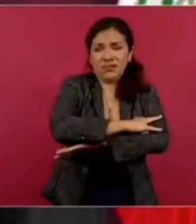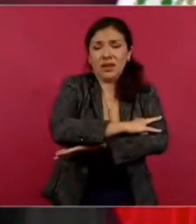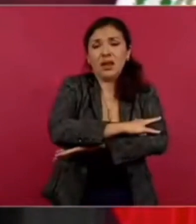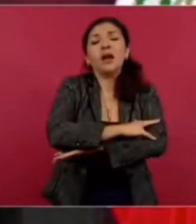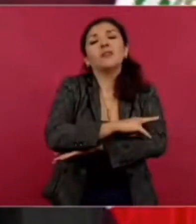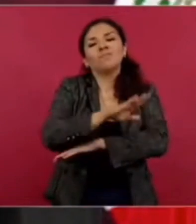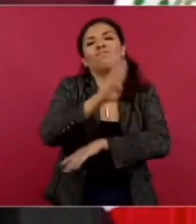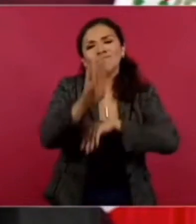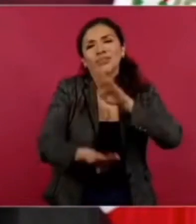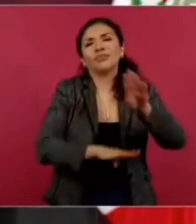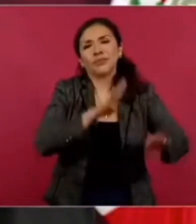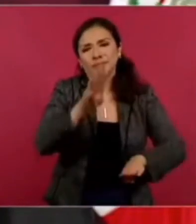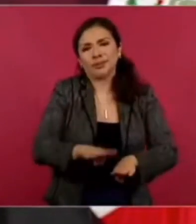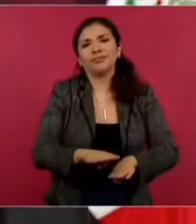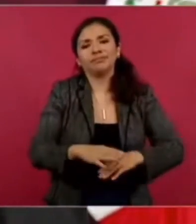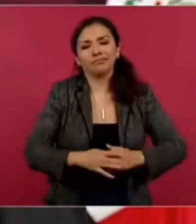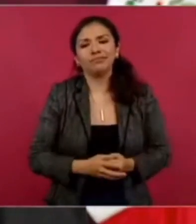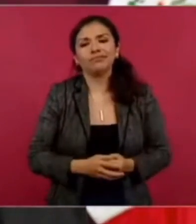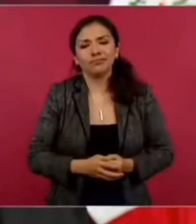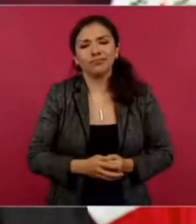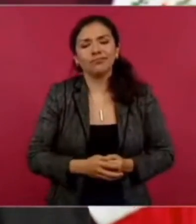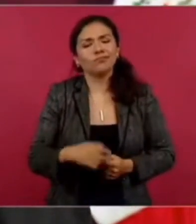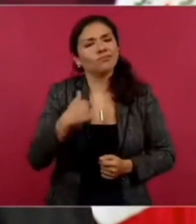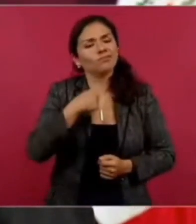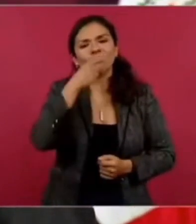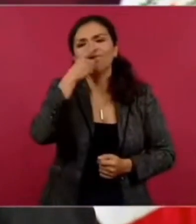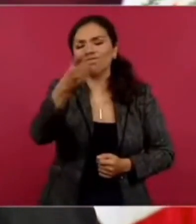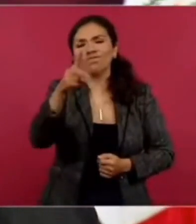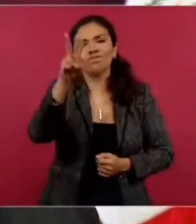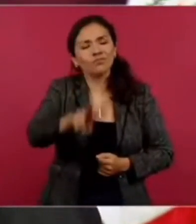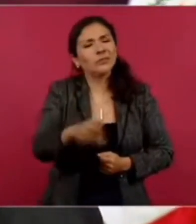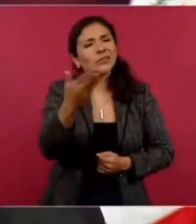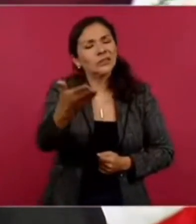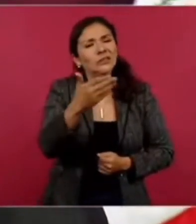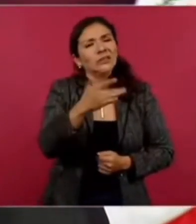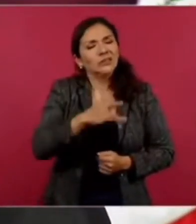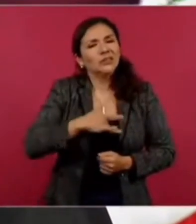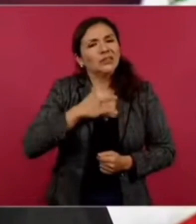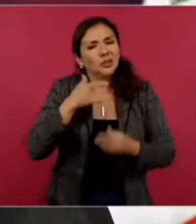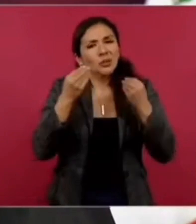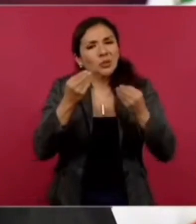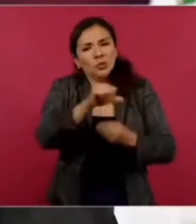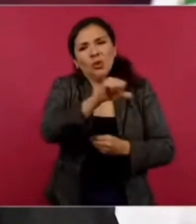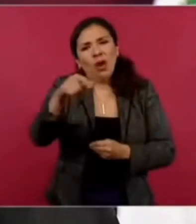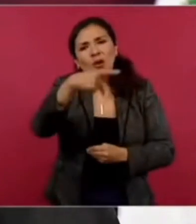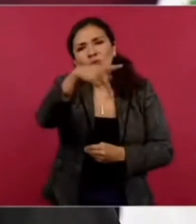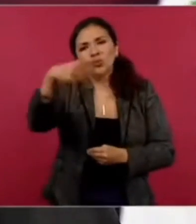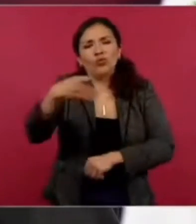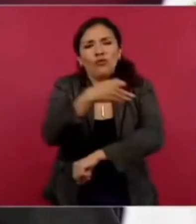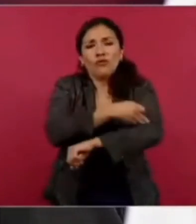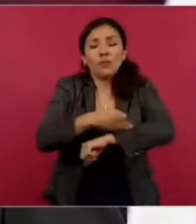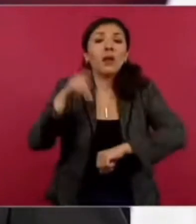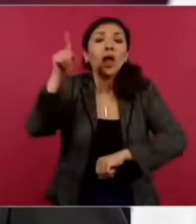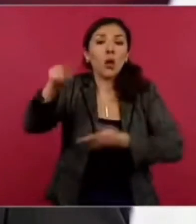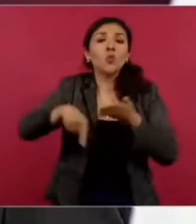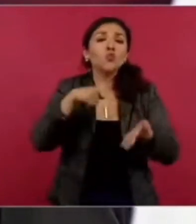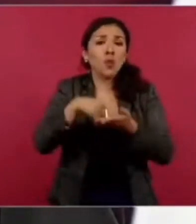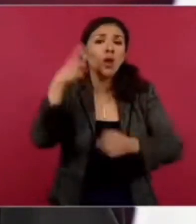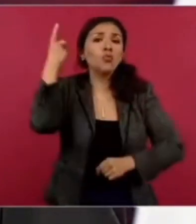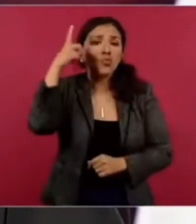y los abrazamos a sus familiares. En Durango,